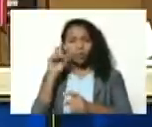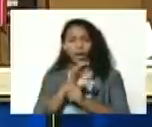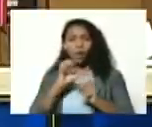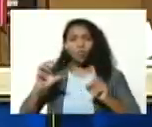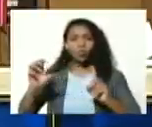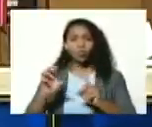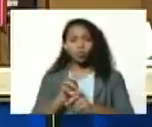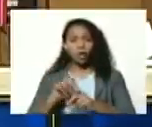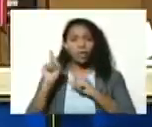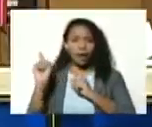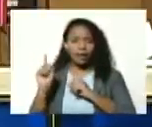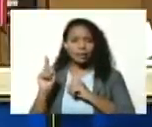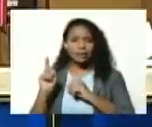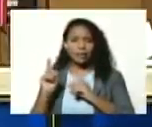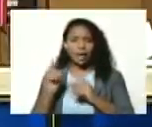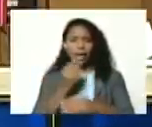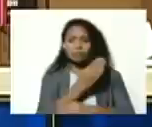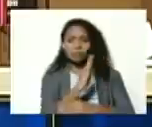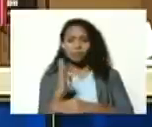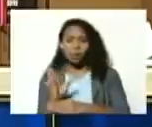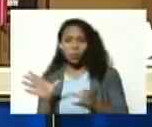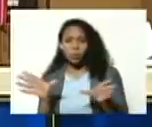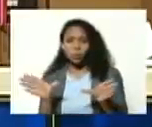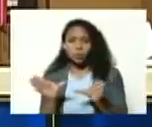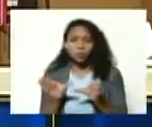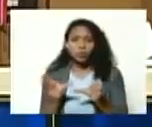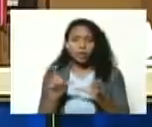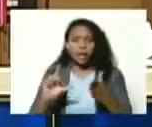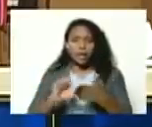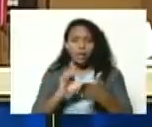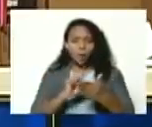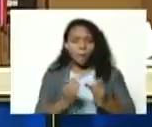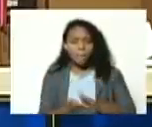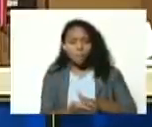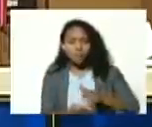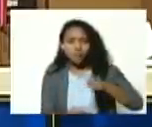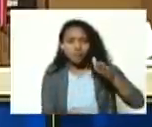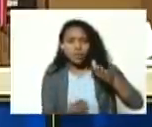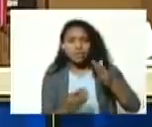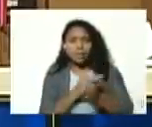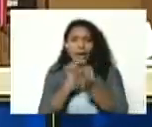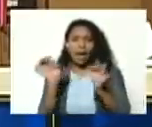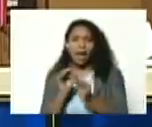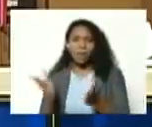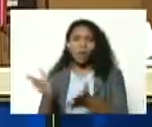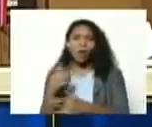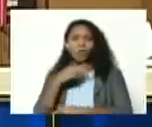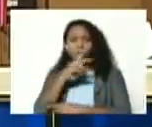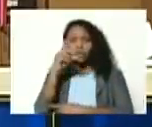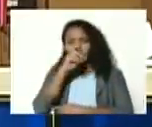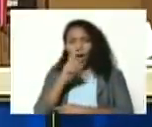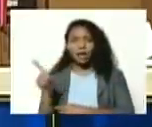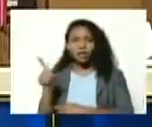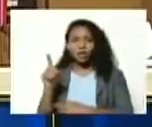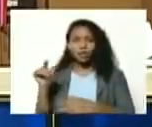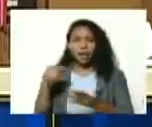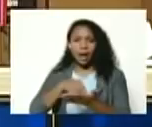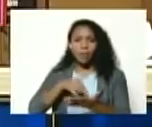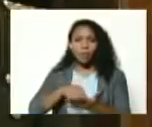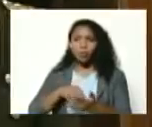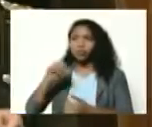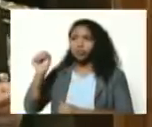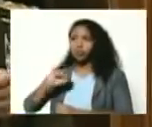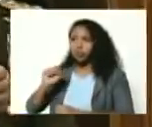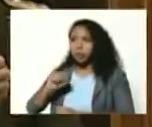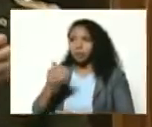de esta colección bicentenaria que le regalamos a los 200 años de Carabobo por favor Ernesto si señor